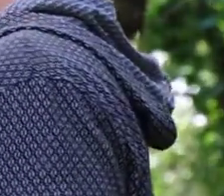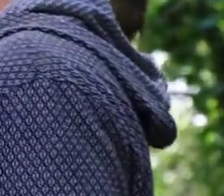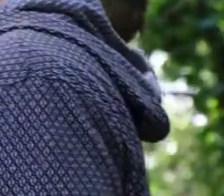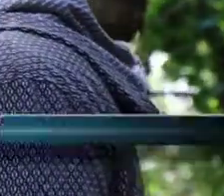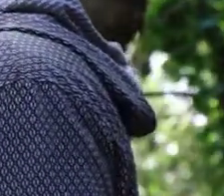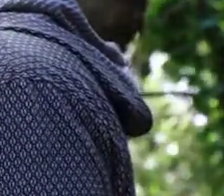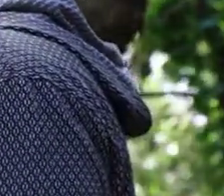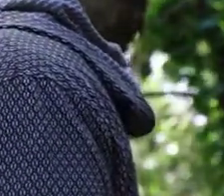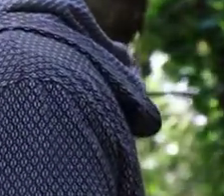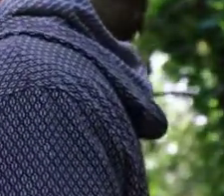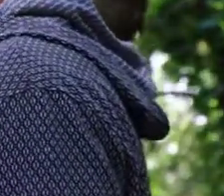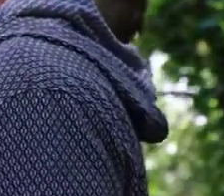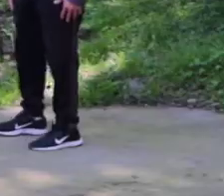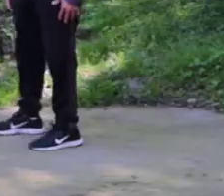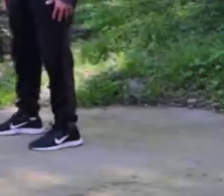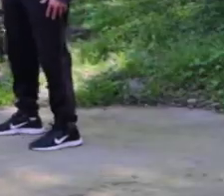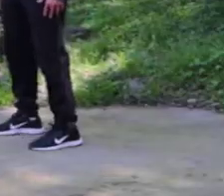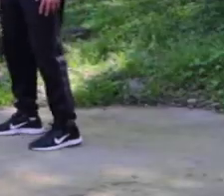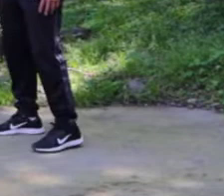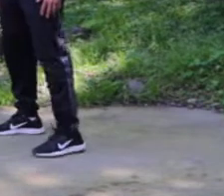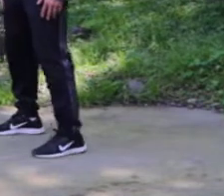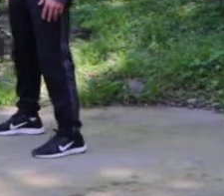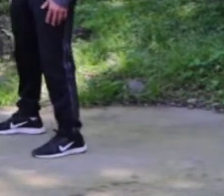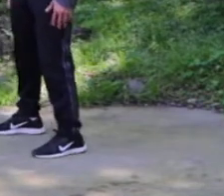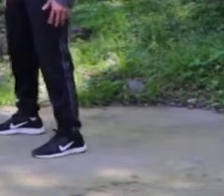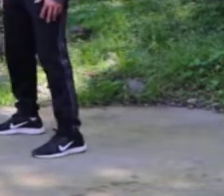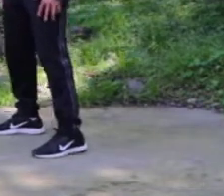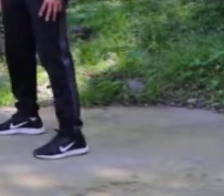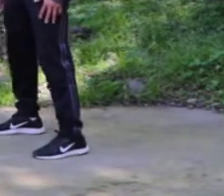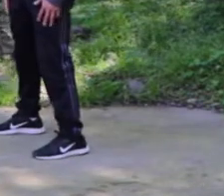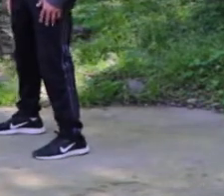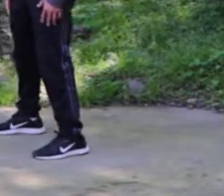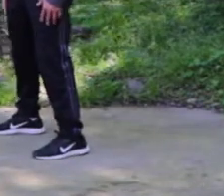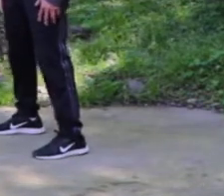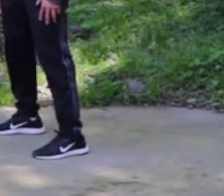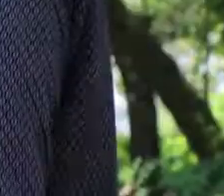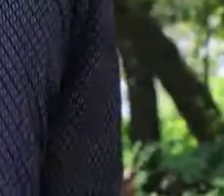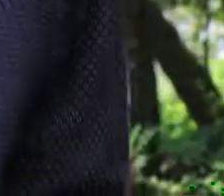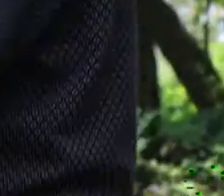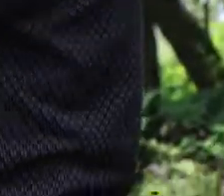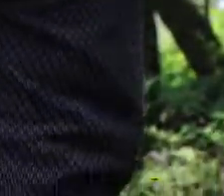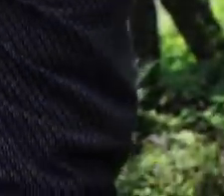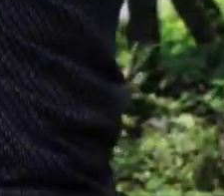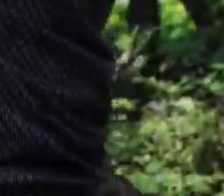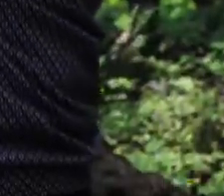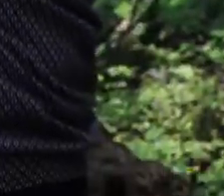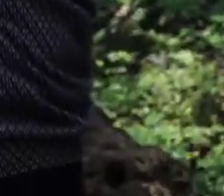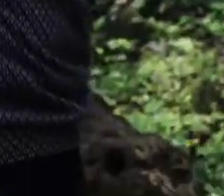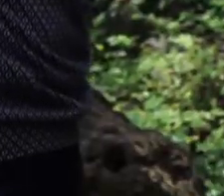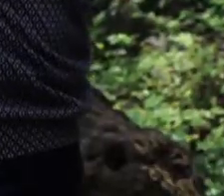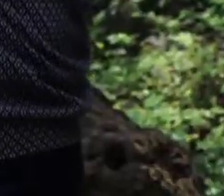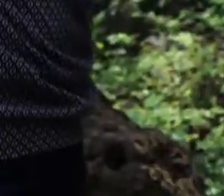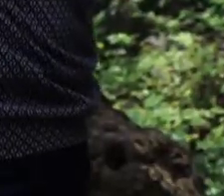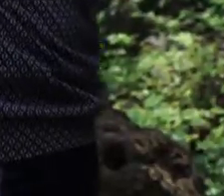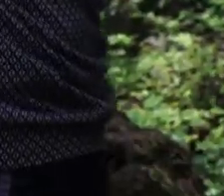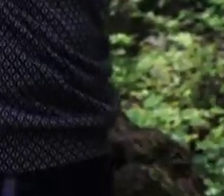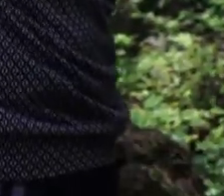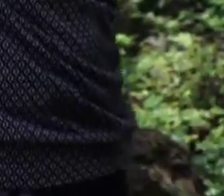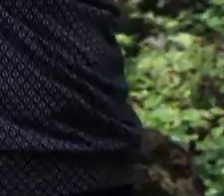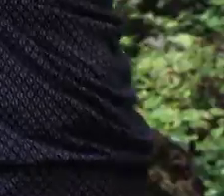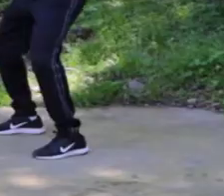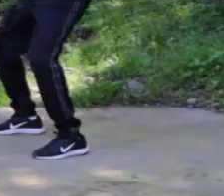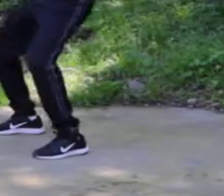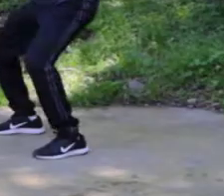a pararnos. Vamos a abrir nuestro compás de tal manera que nos estamos cómodos. Extendemos brazo al frente